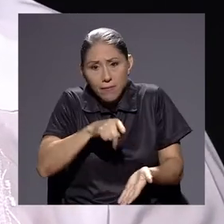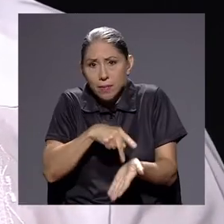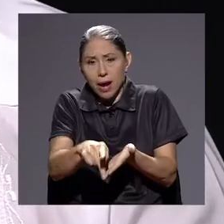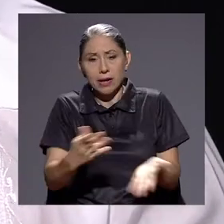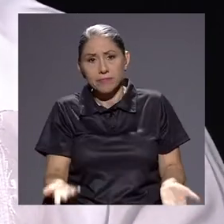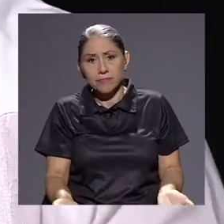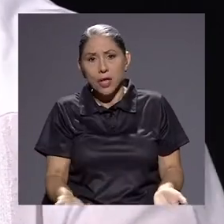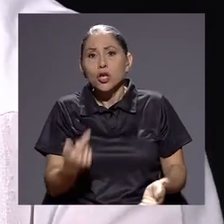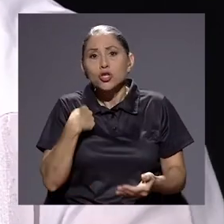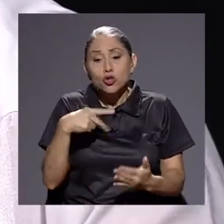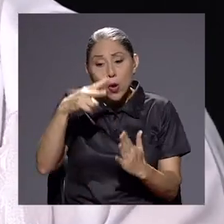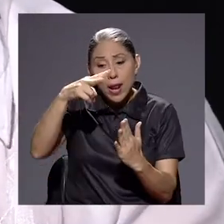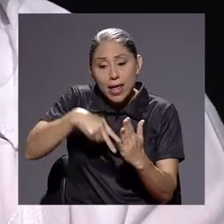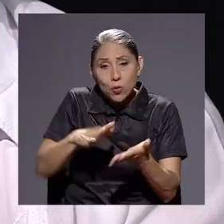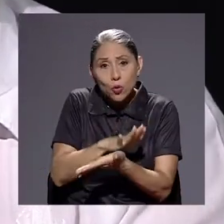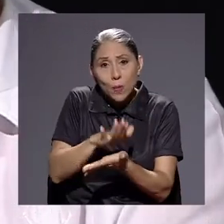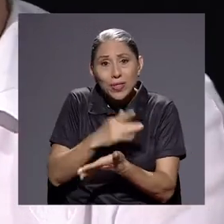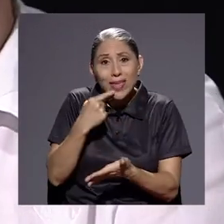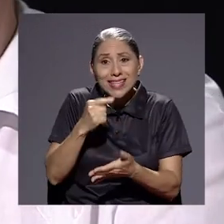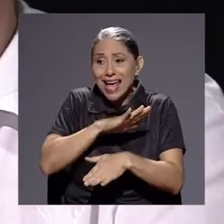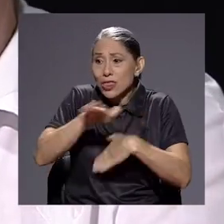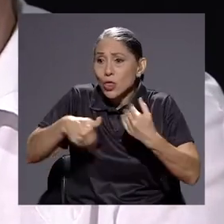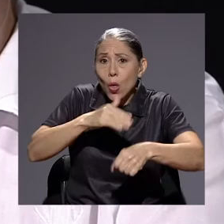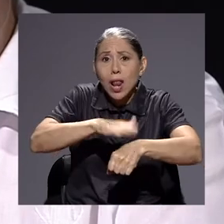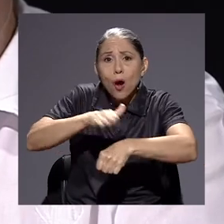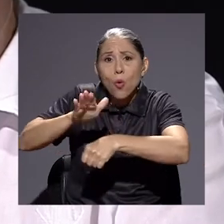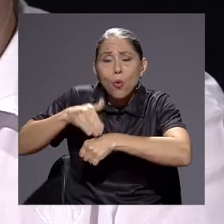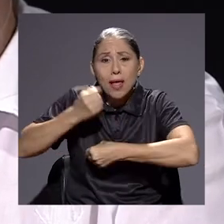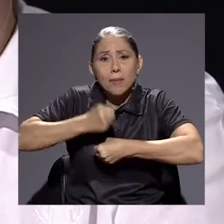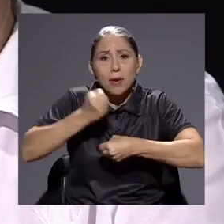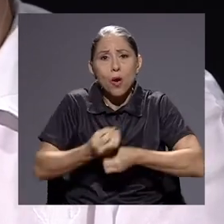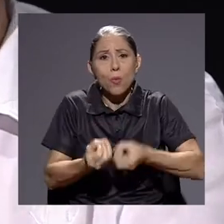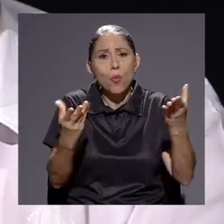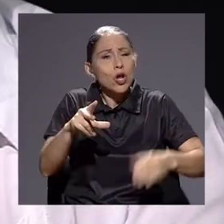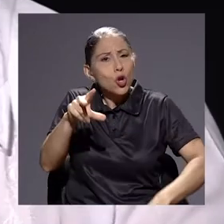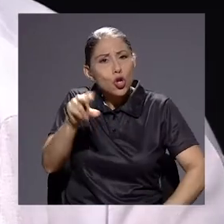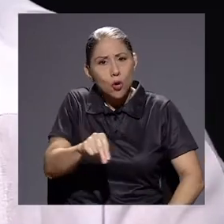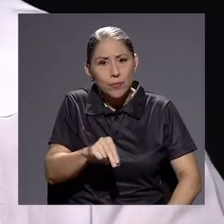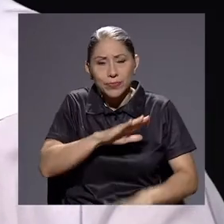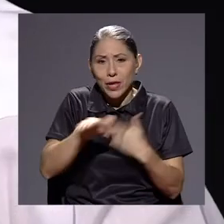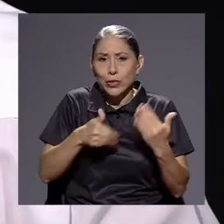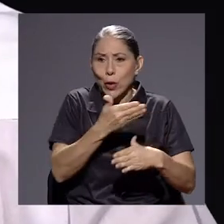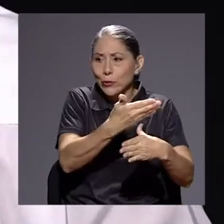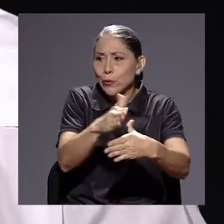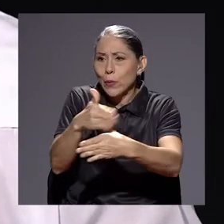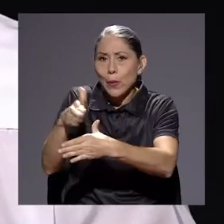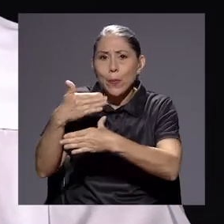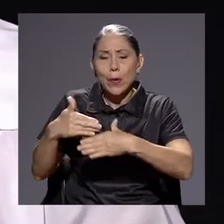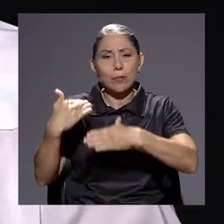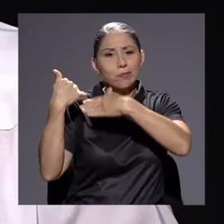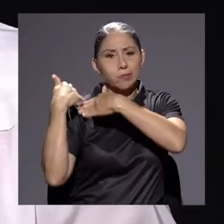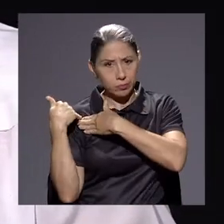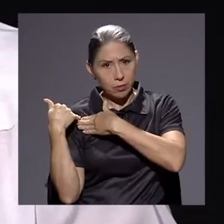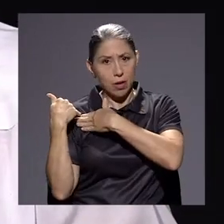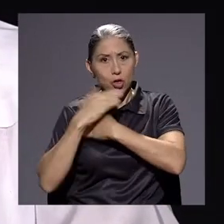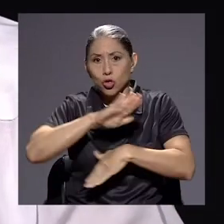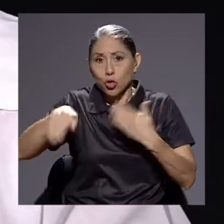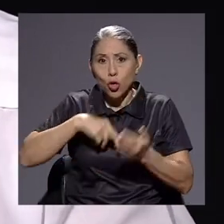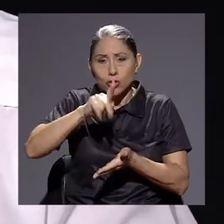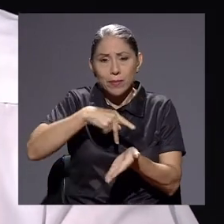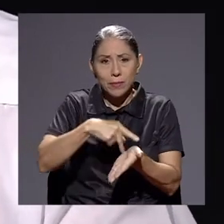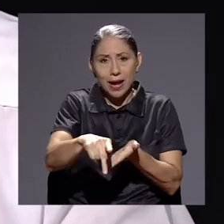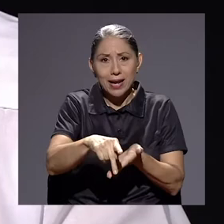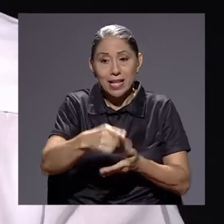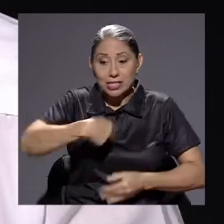pagar. Yo vi un documento que decía que todo es la culpa del empleo público, ¿no? Hay cargas compartidas que todos tenemos que pagar en este momento en el país.